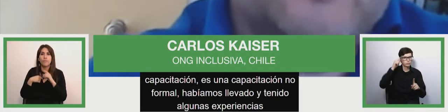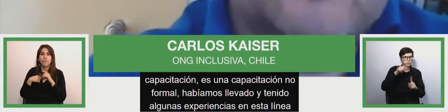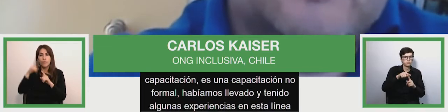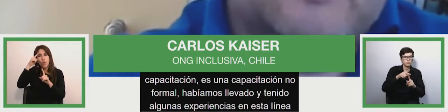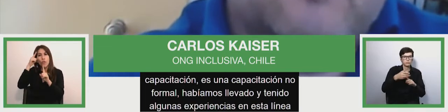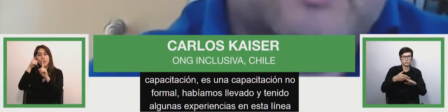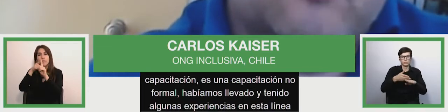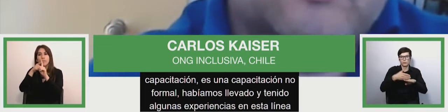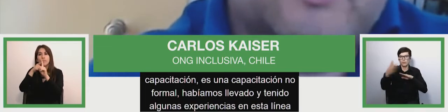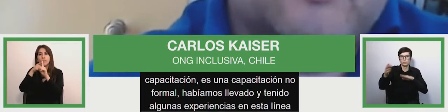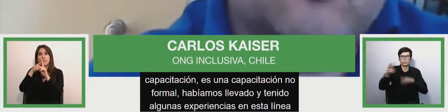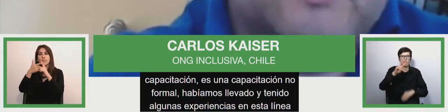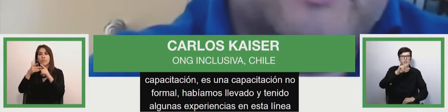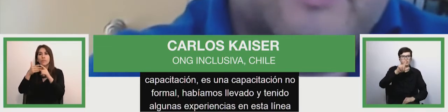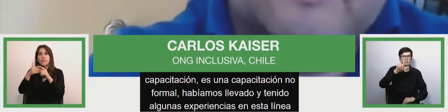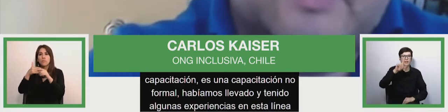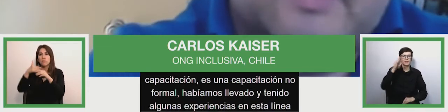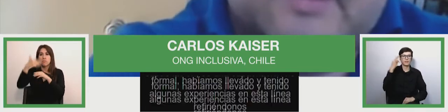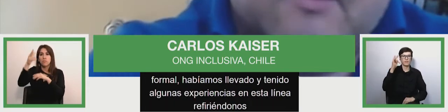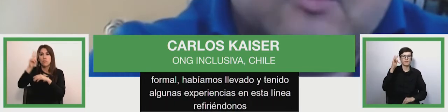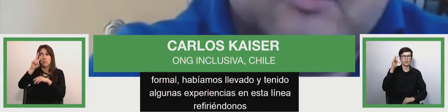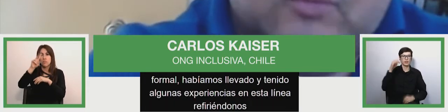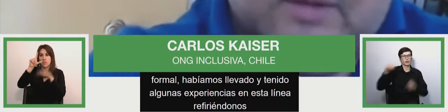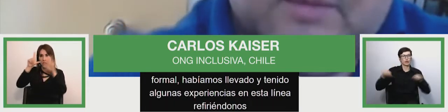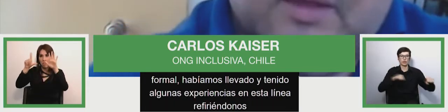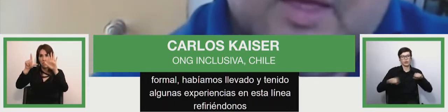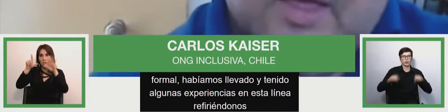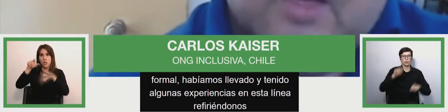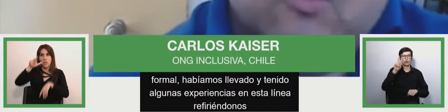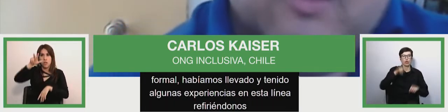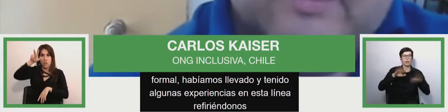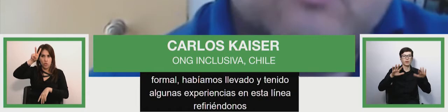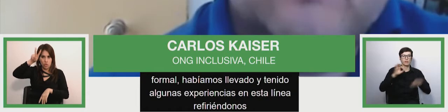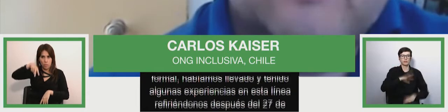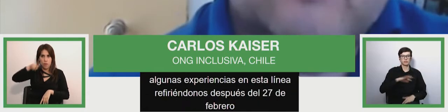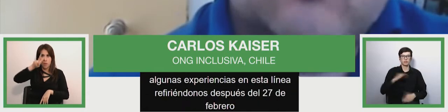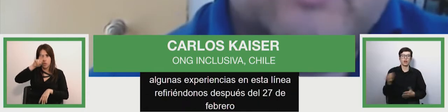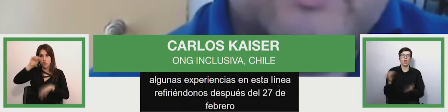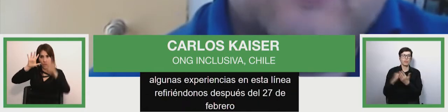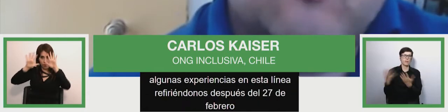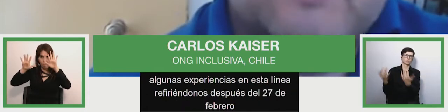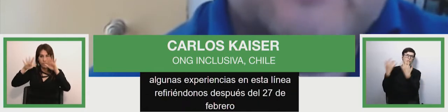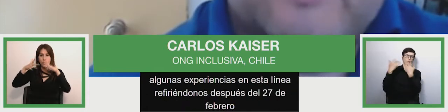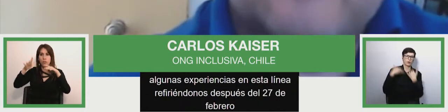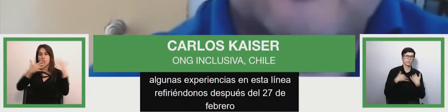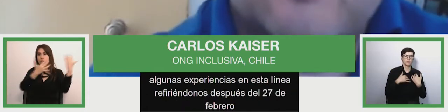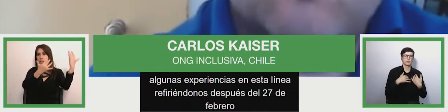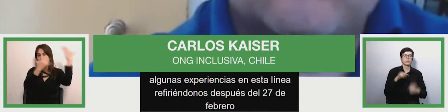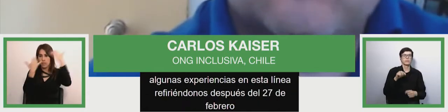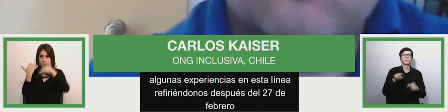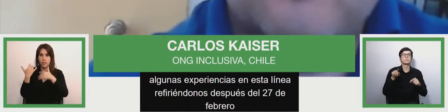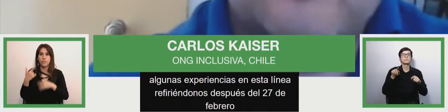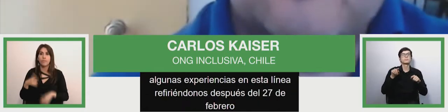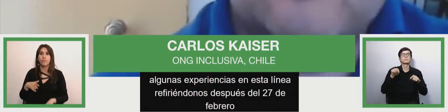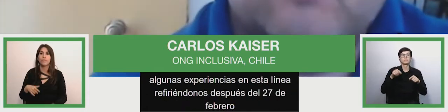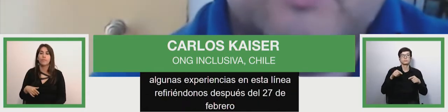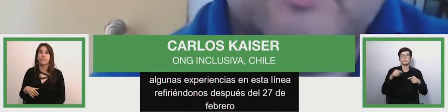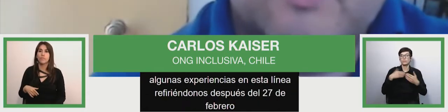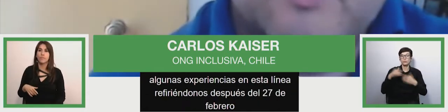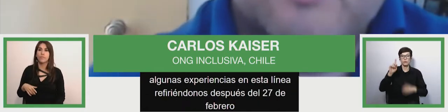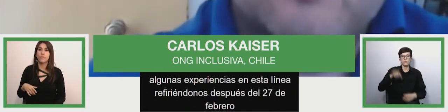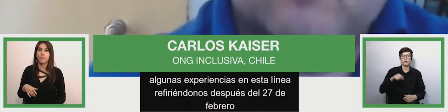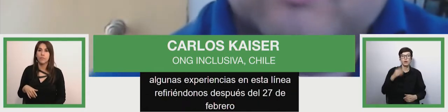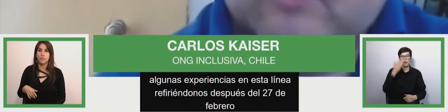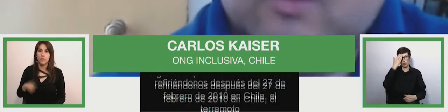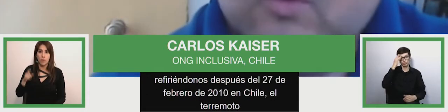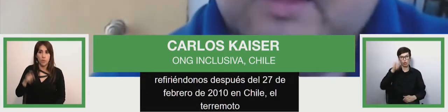27 de febrero de 2010 en Chile el terremoto y tsunami ONG inclusiva surge el año 2013 en agosto de 2013 obtiene